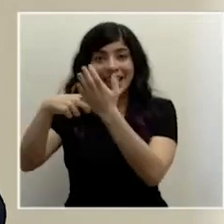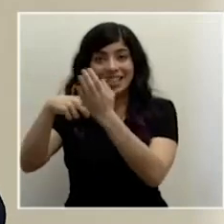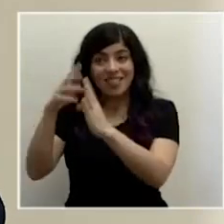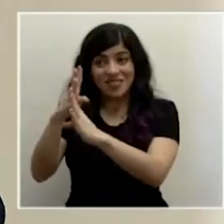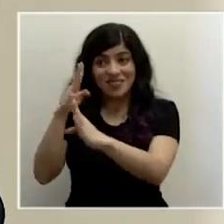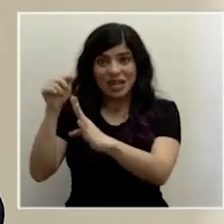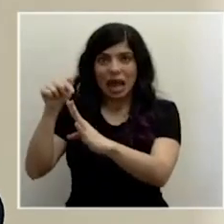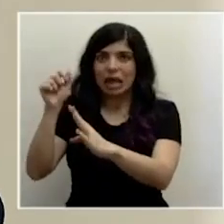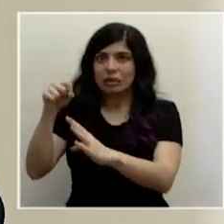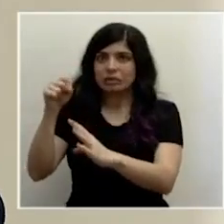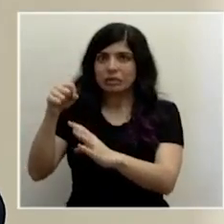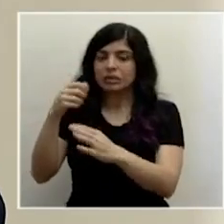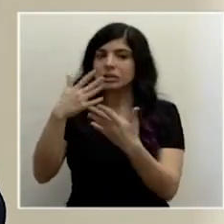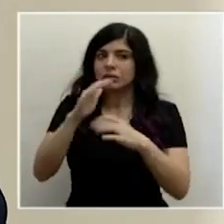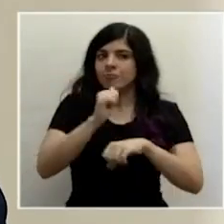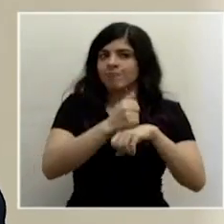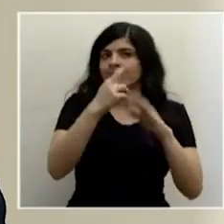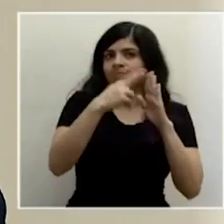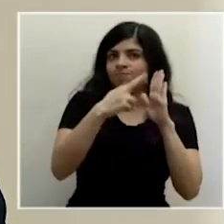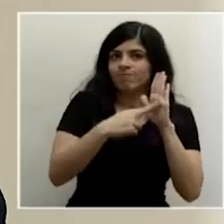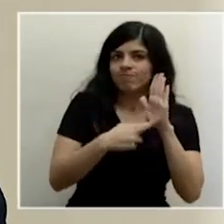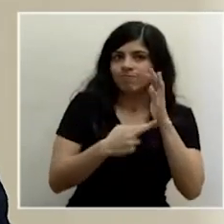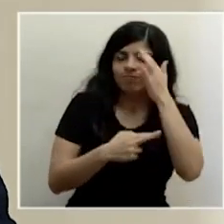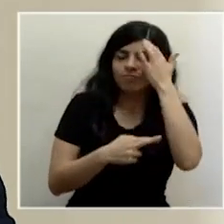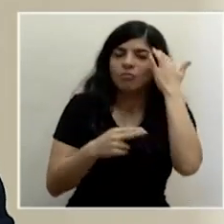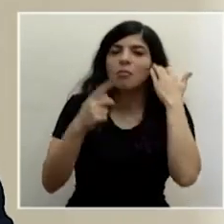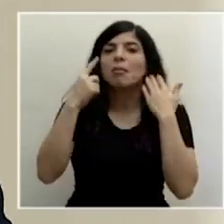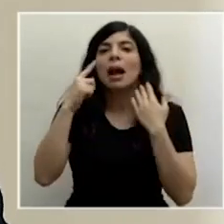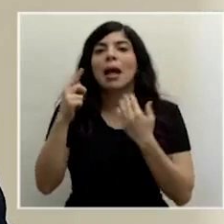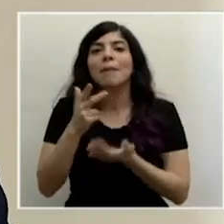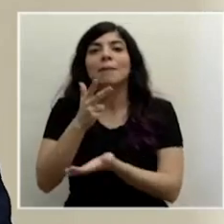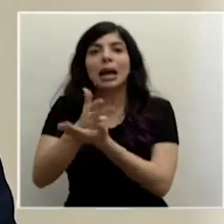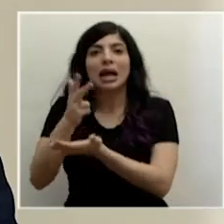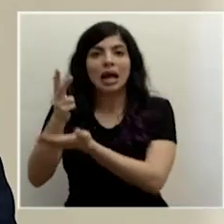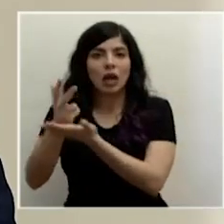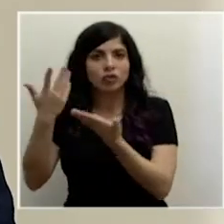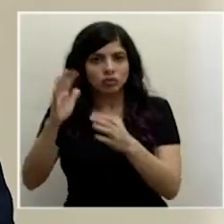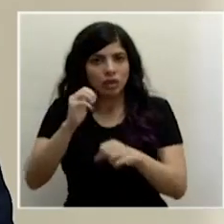establecido una serie de regulaciones para el tema de los parqueos.